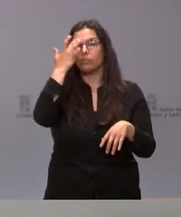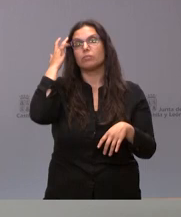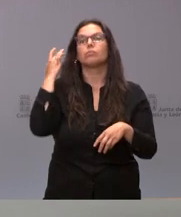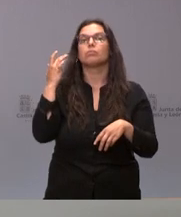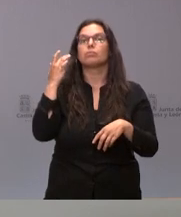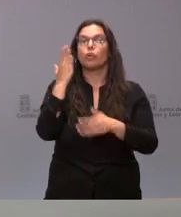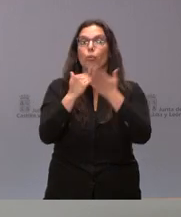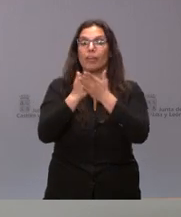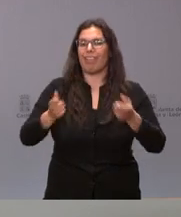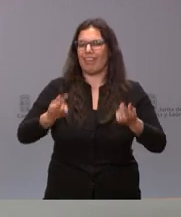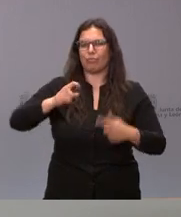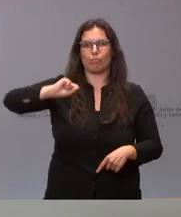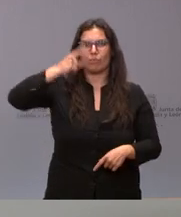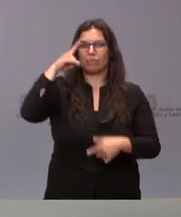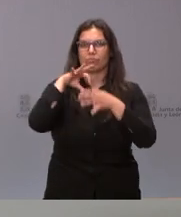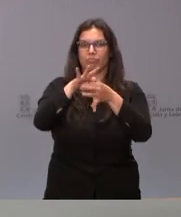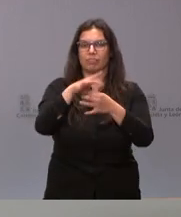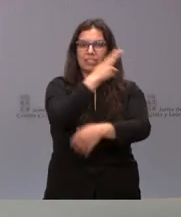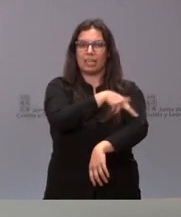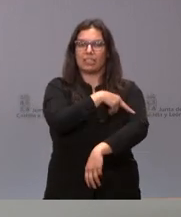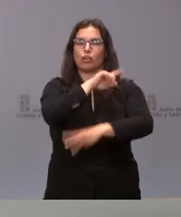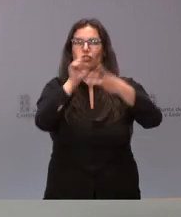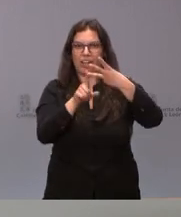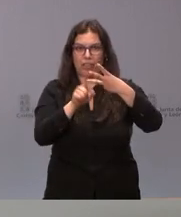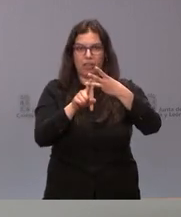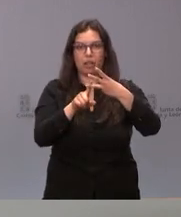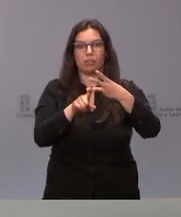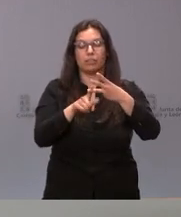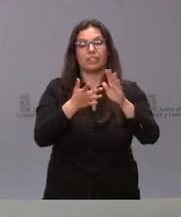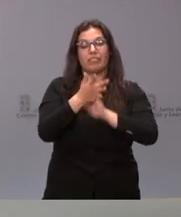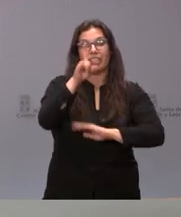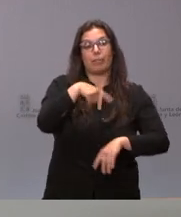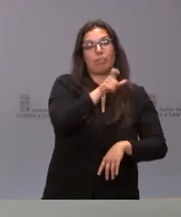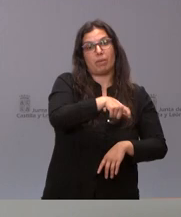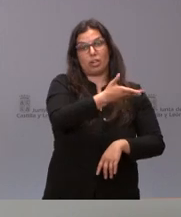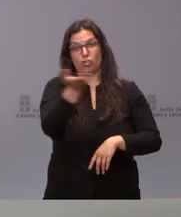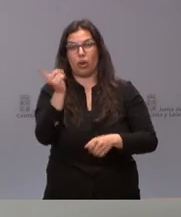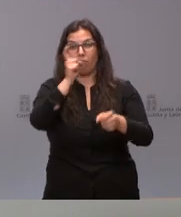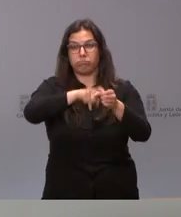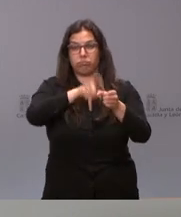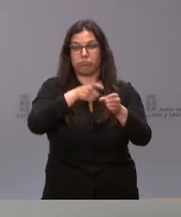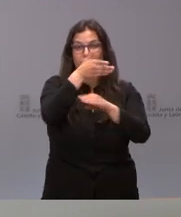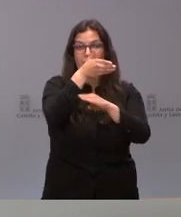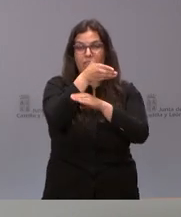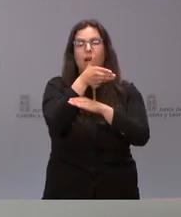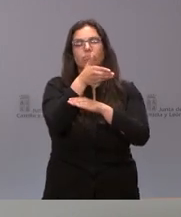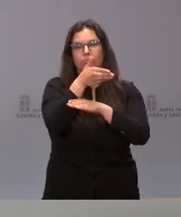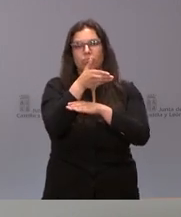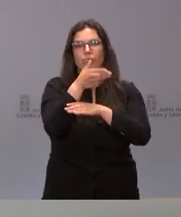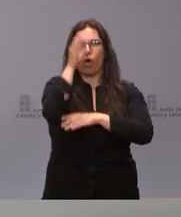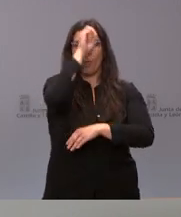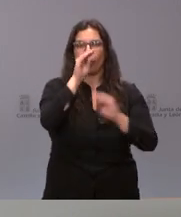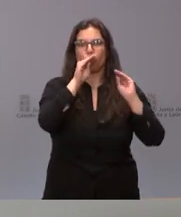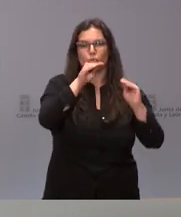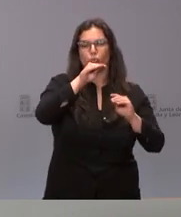gasto sanitario, que también se traduce en la valoración de los usuarios, como determinan así los barómetros que elabora